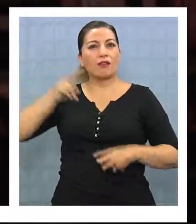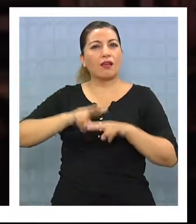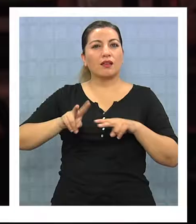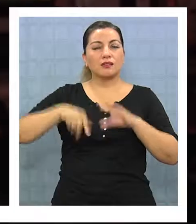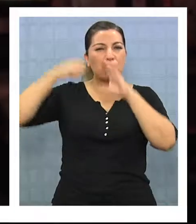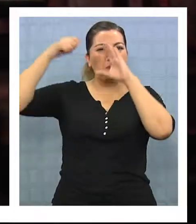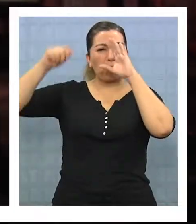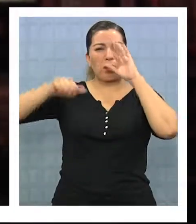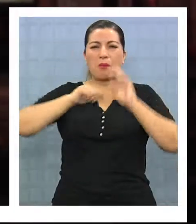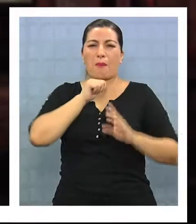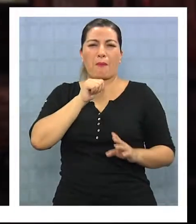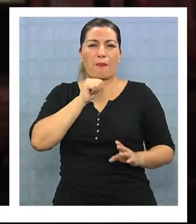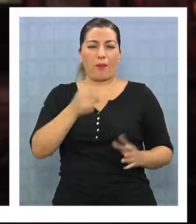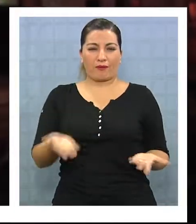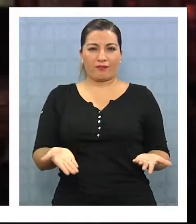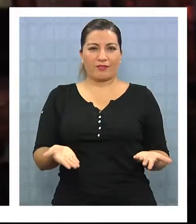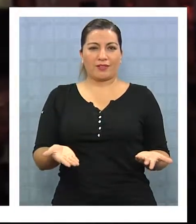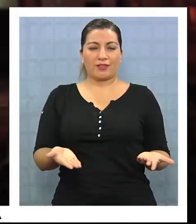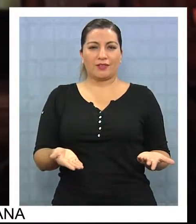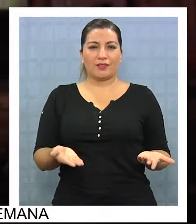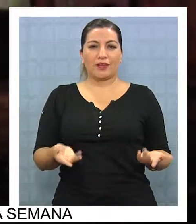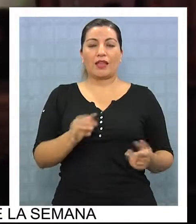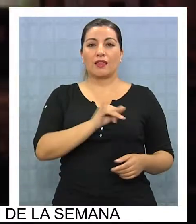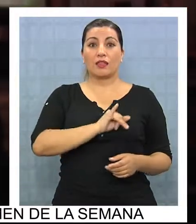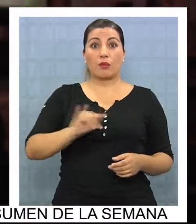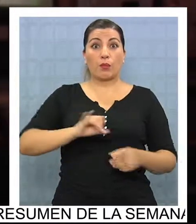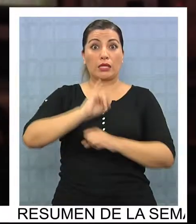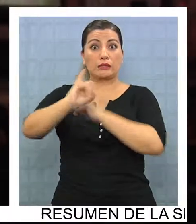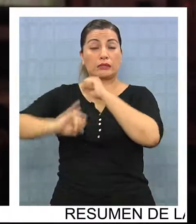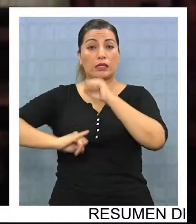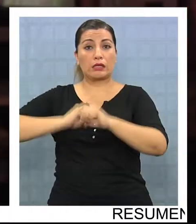siempre tenían repercusión en el circuito internacional.